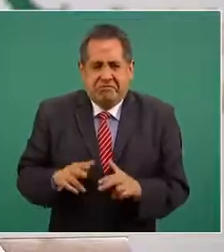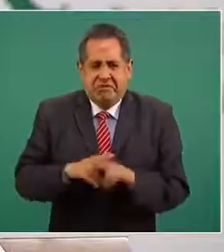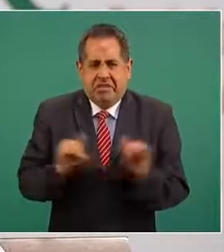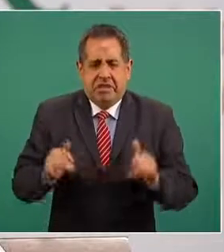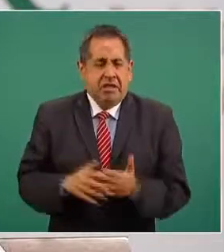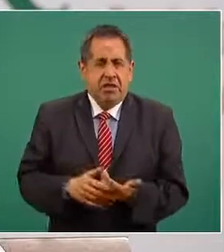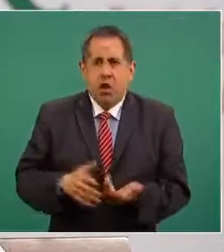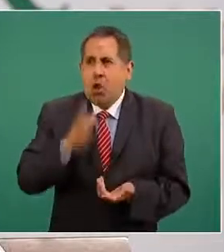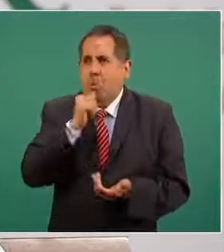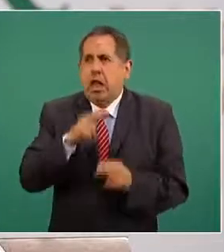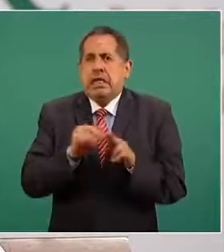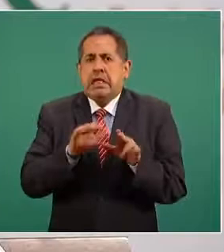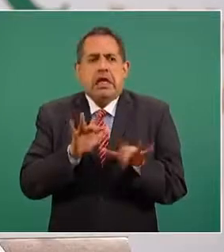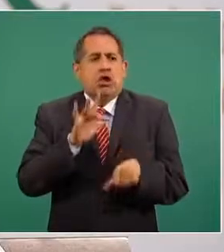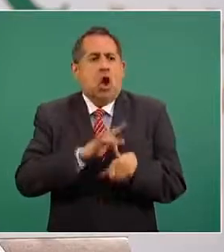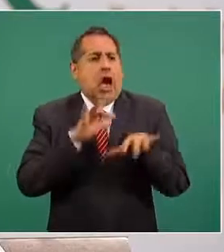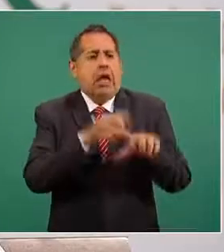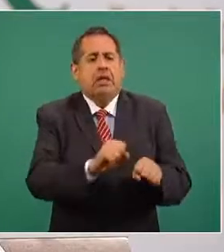detener.